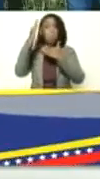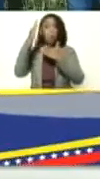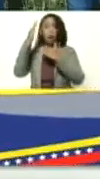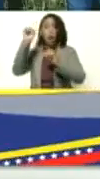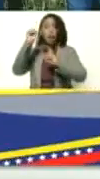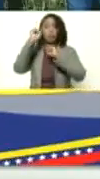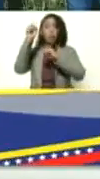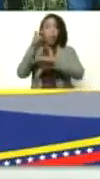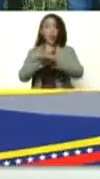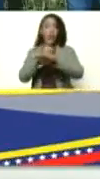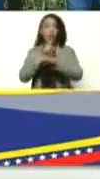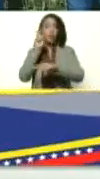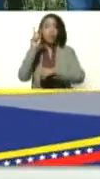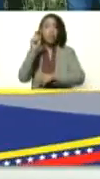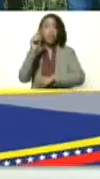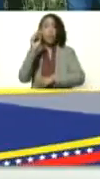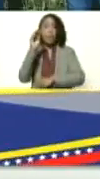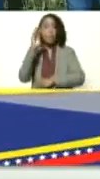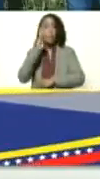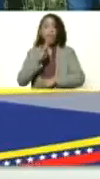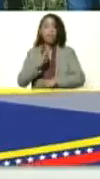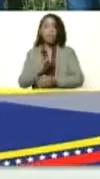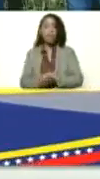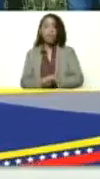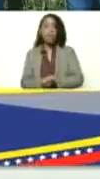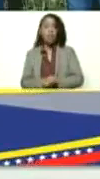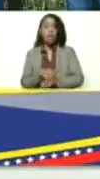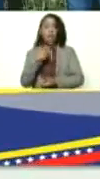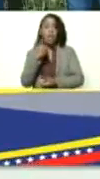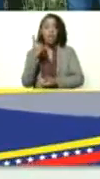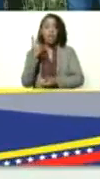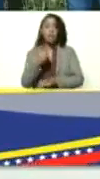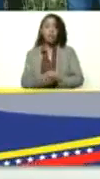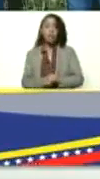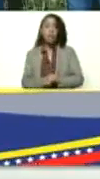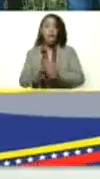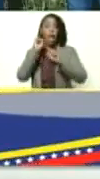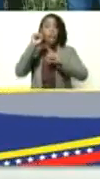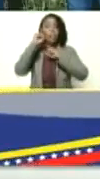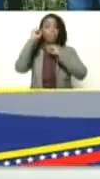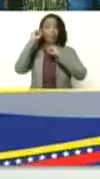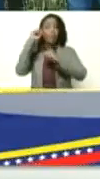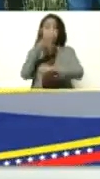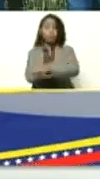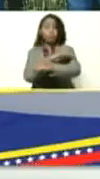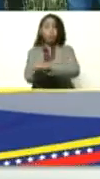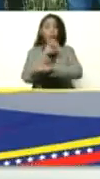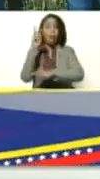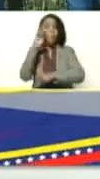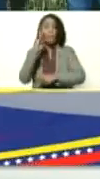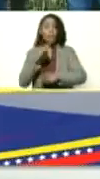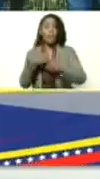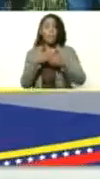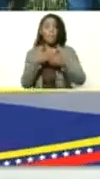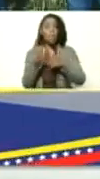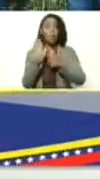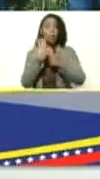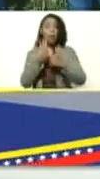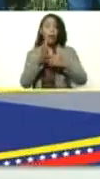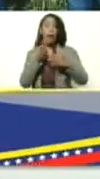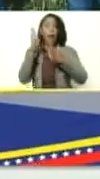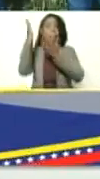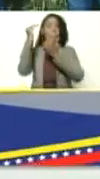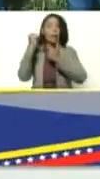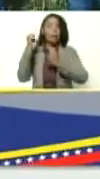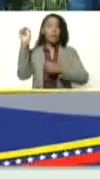del gobernador de Varina y dijeron que el triunfo de la oposición en Varina habría grandes esperanzas para